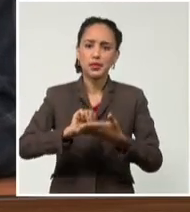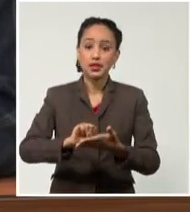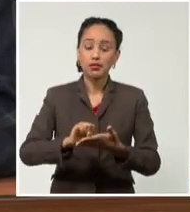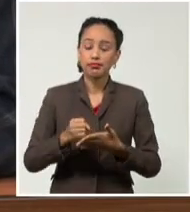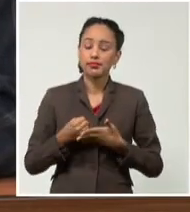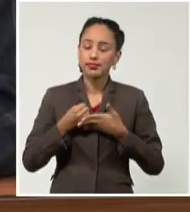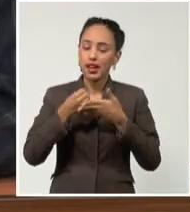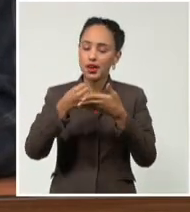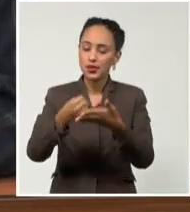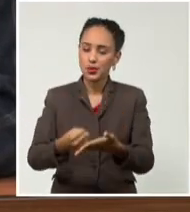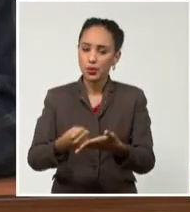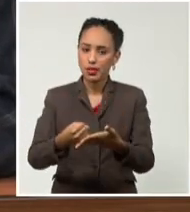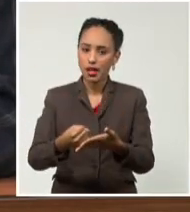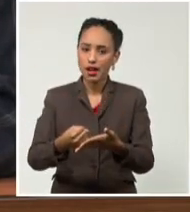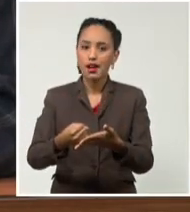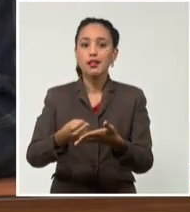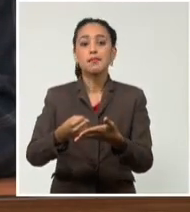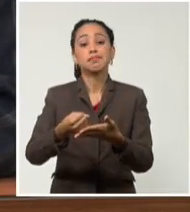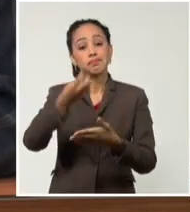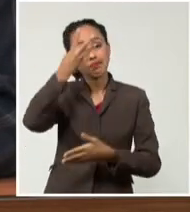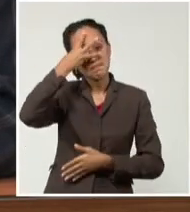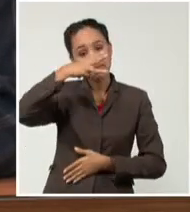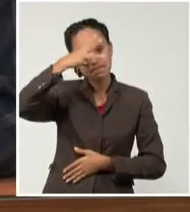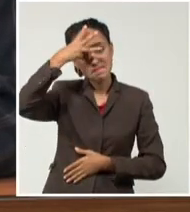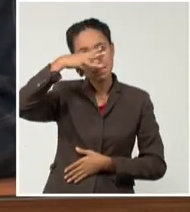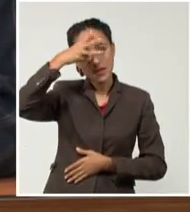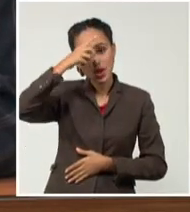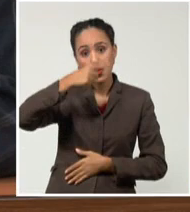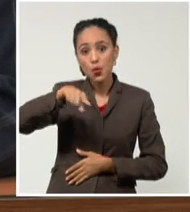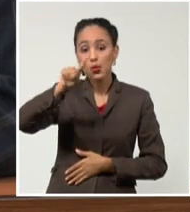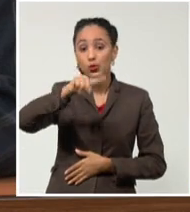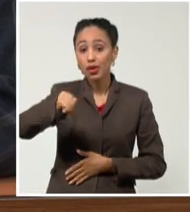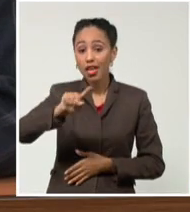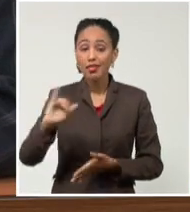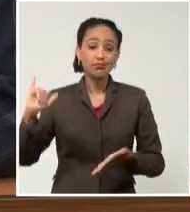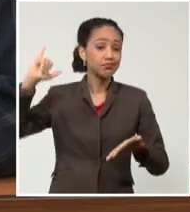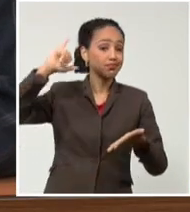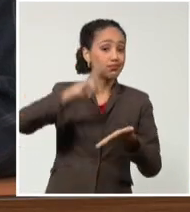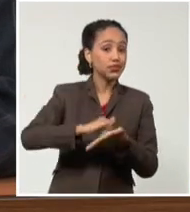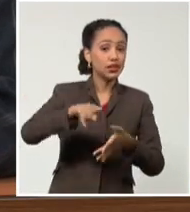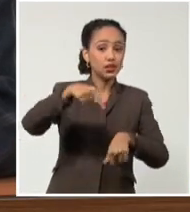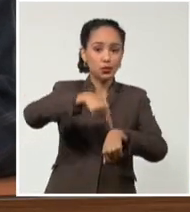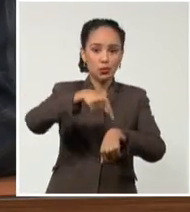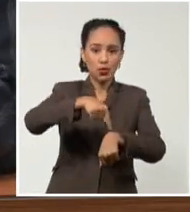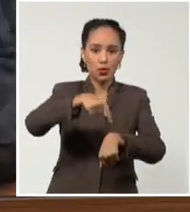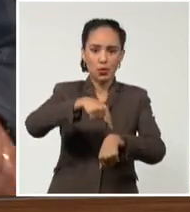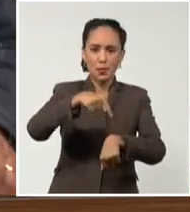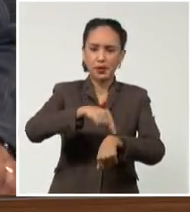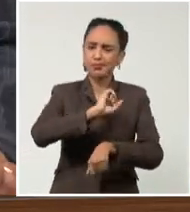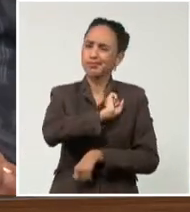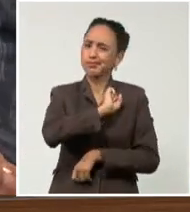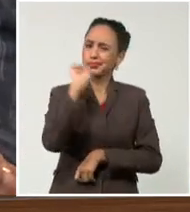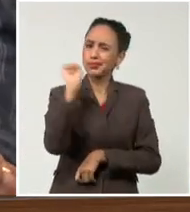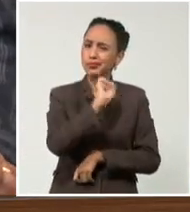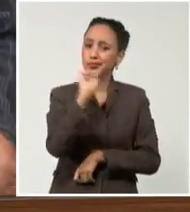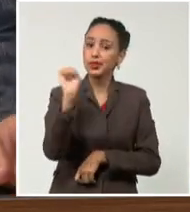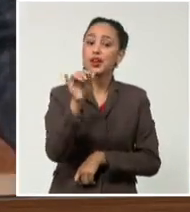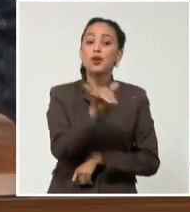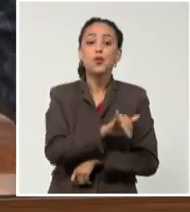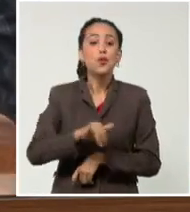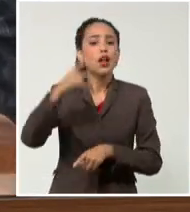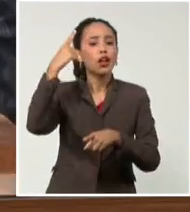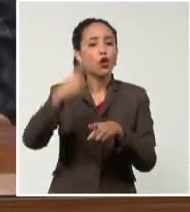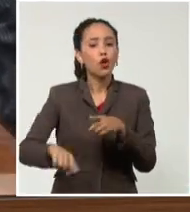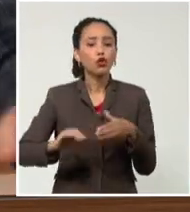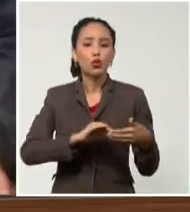en México. Y ustedes regresan en estos momentos en la patria triunfante, igual que el resto de los